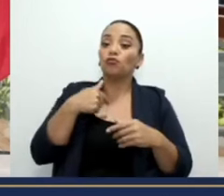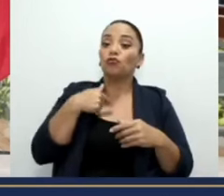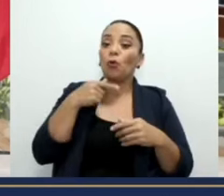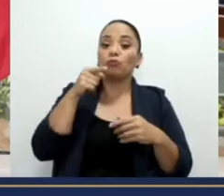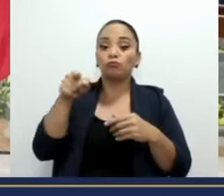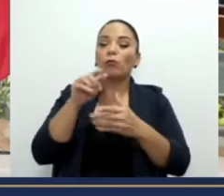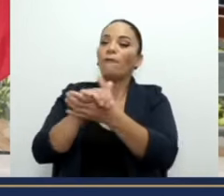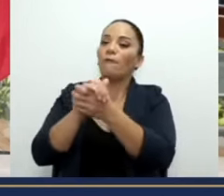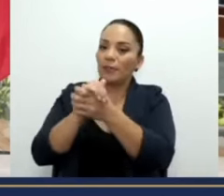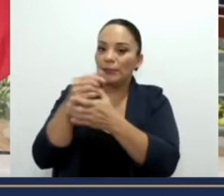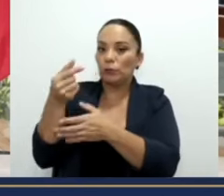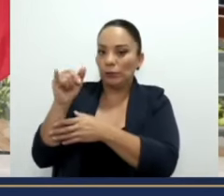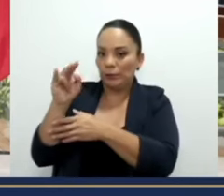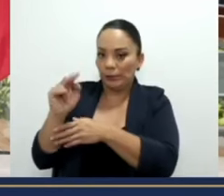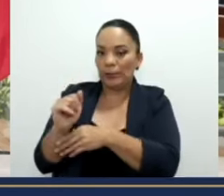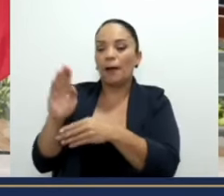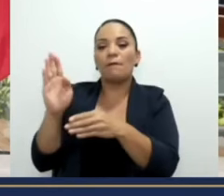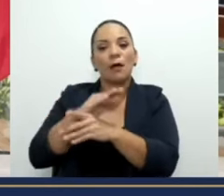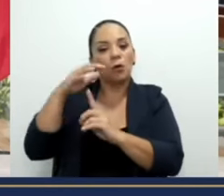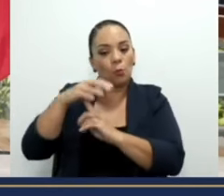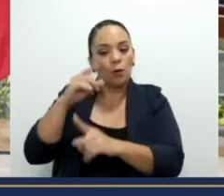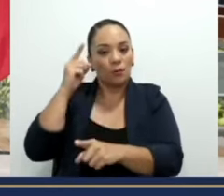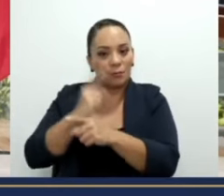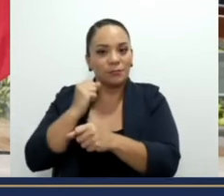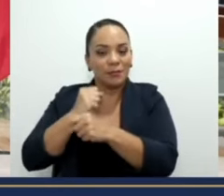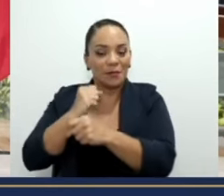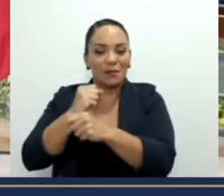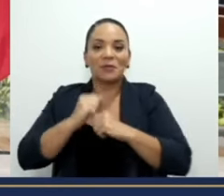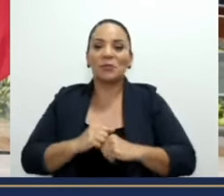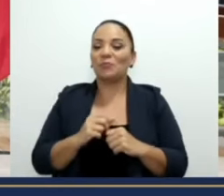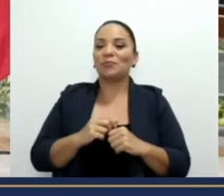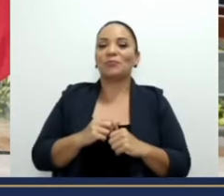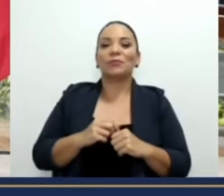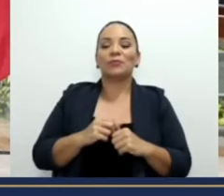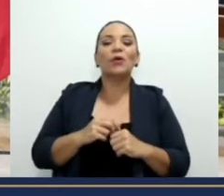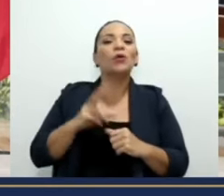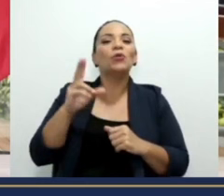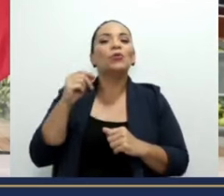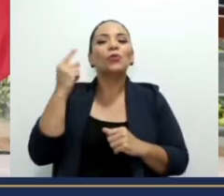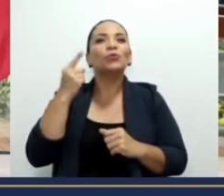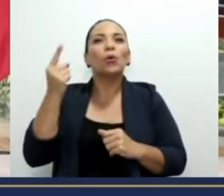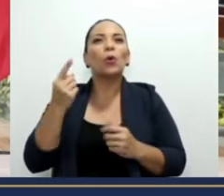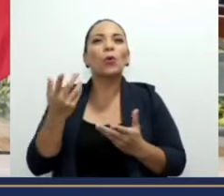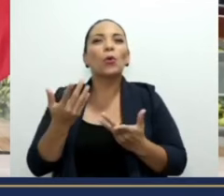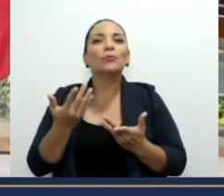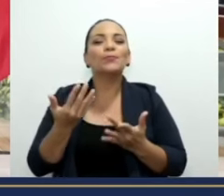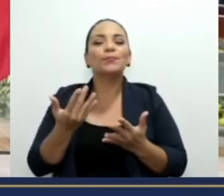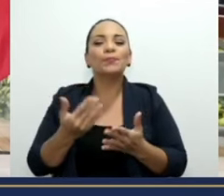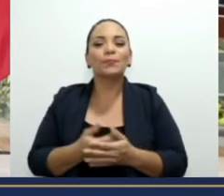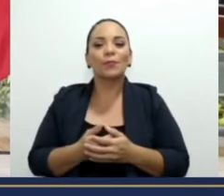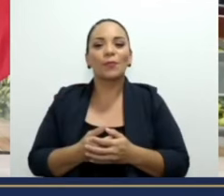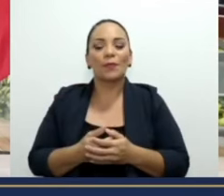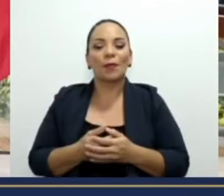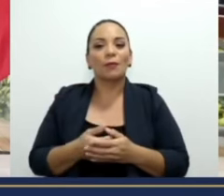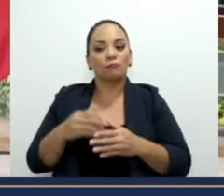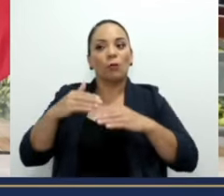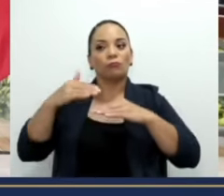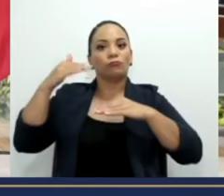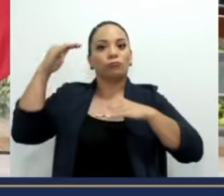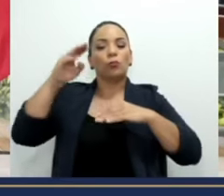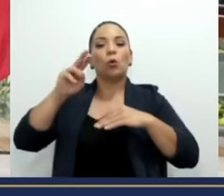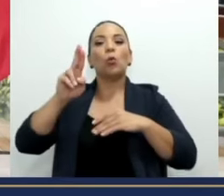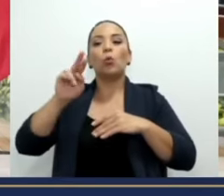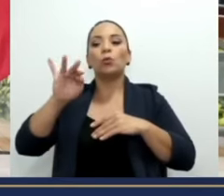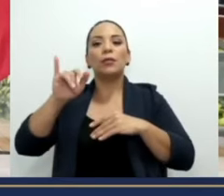el Banco Popular haciendo lo correcto, ya no solo maximizando la utilidad, como por muchos años